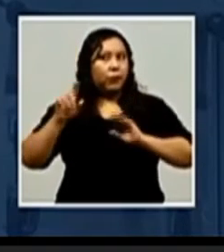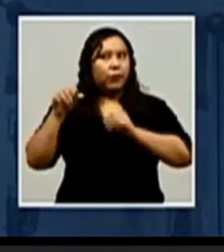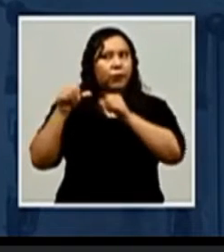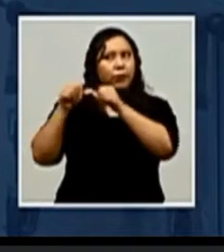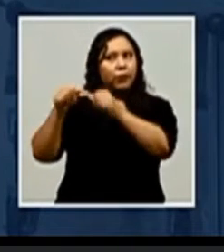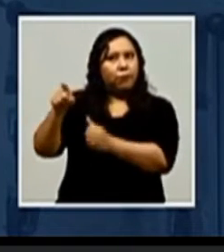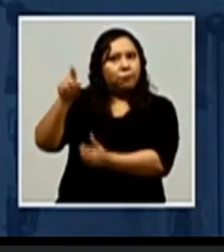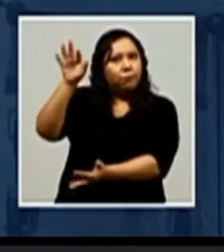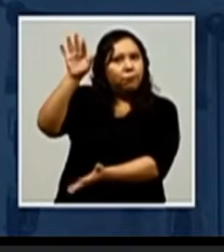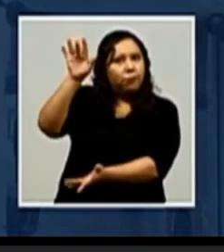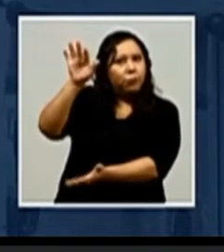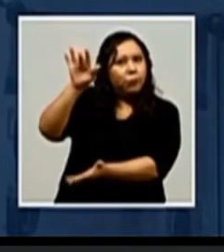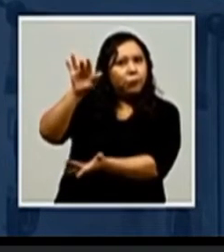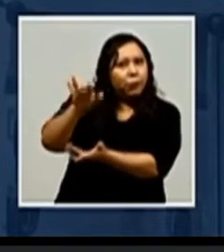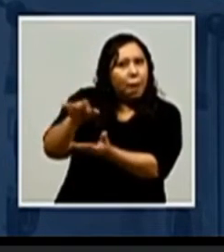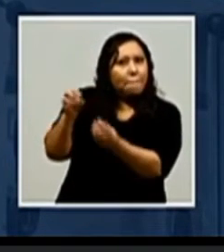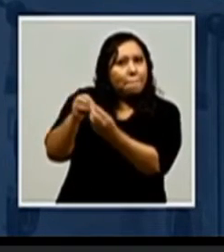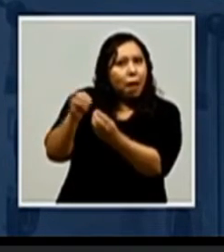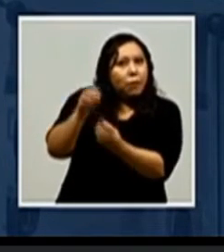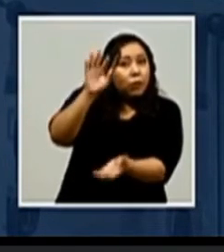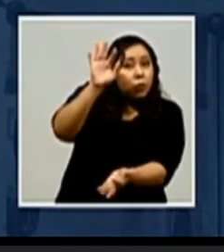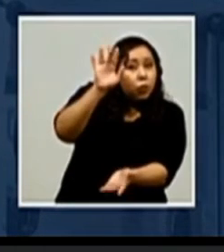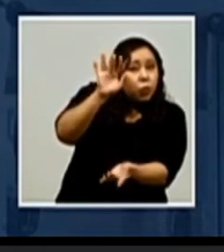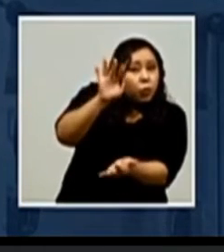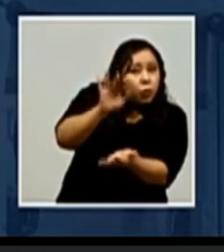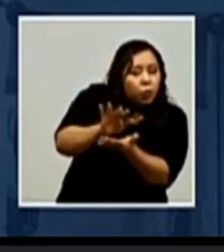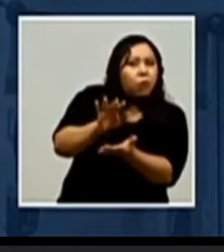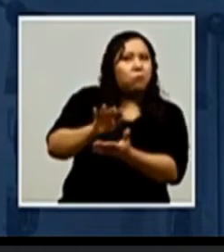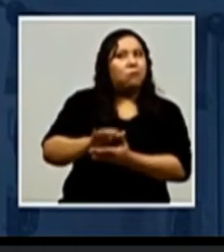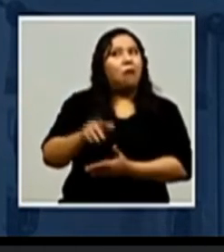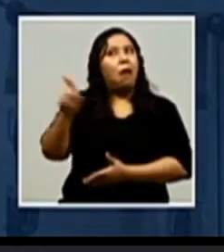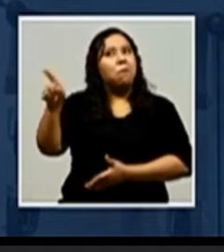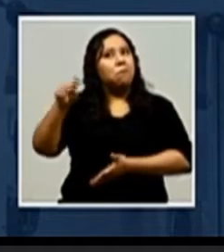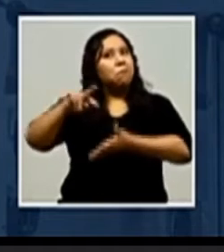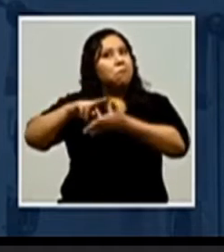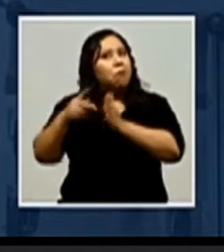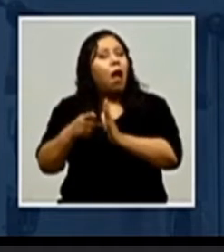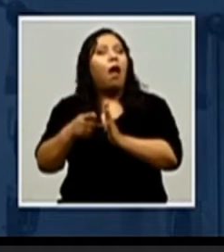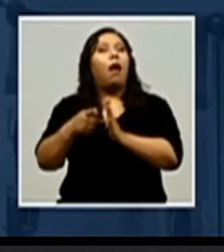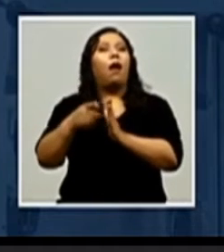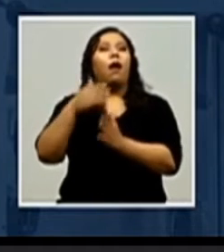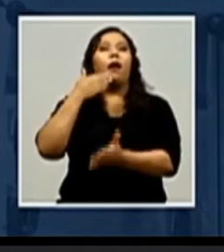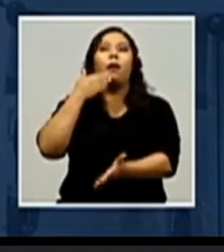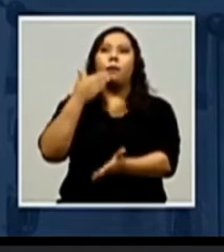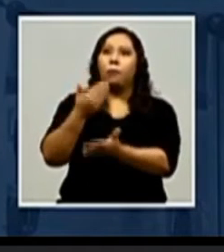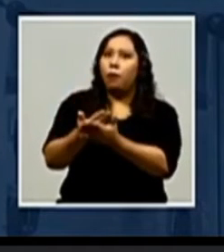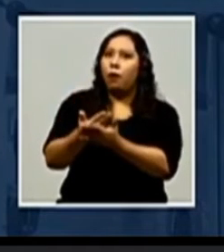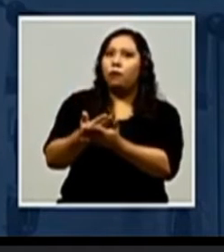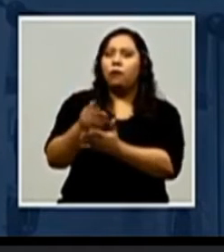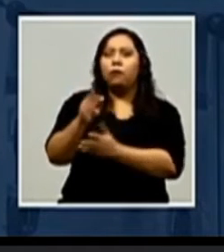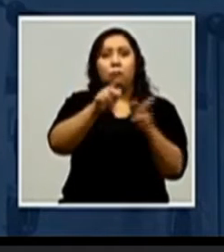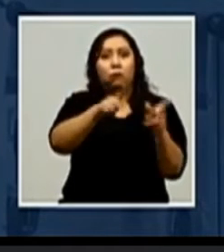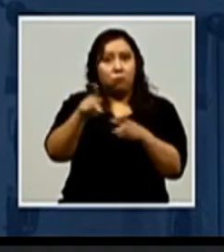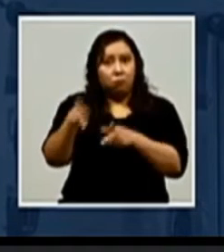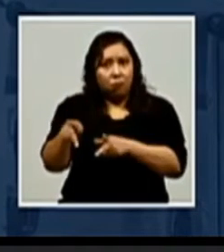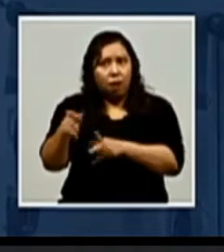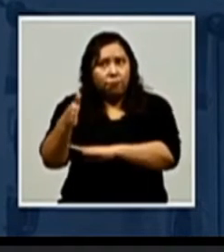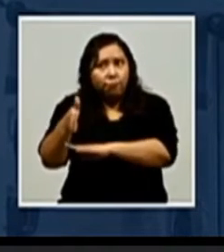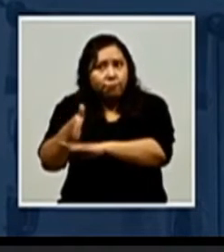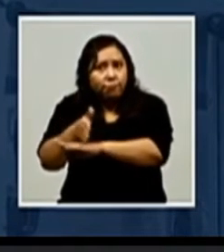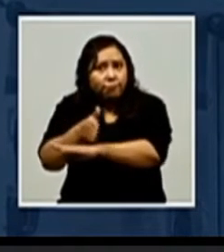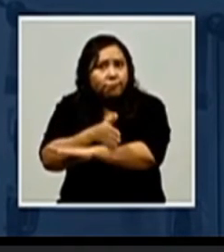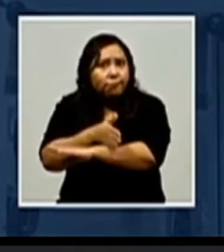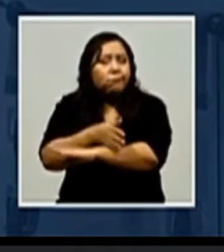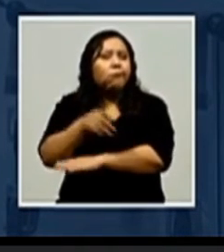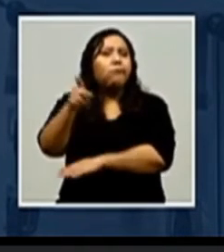disminuyendo incluso más, porque este es un indicador muy sensible de la condición de salud de las personas afectadas por COVID